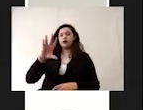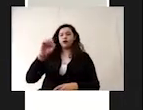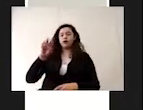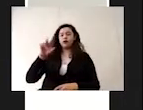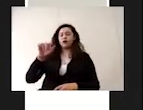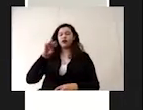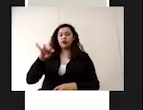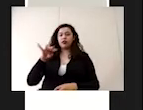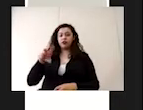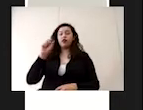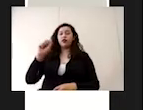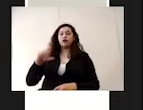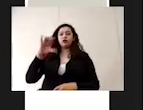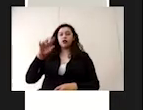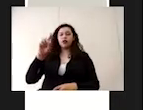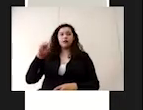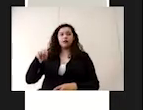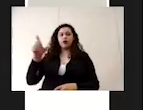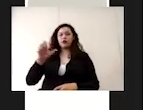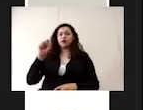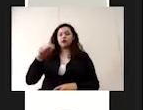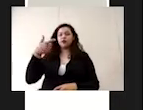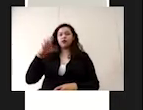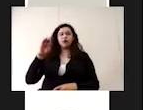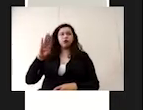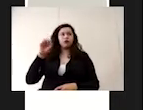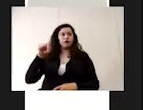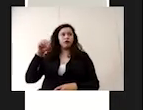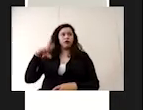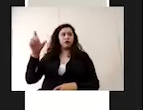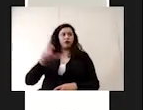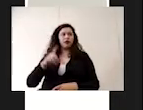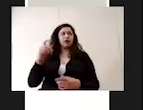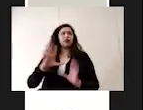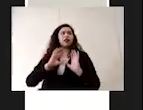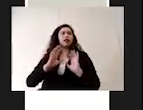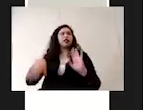.gov.mx y ahí pueden encontrar estos lineamientos.